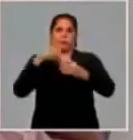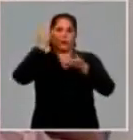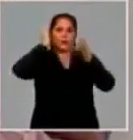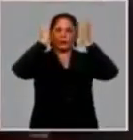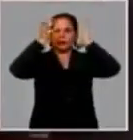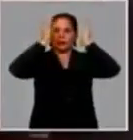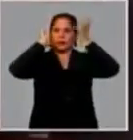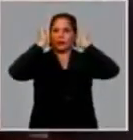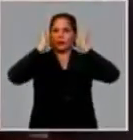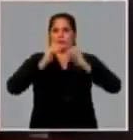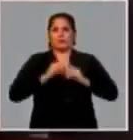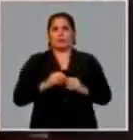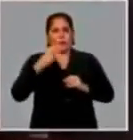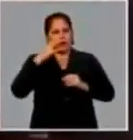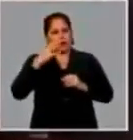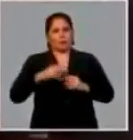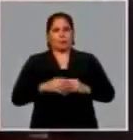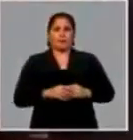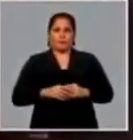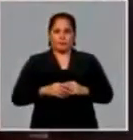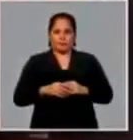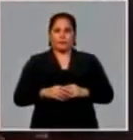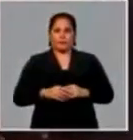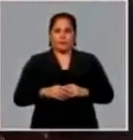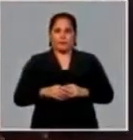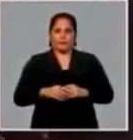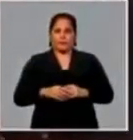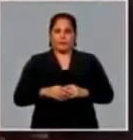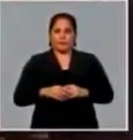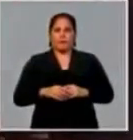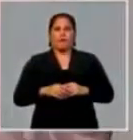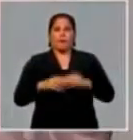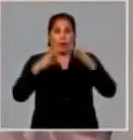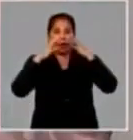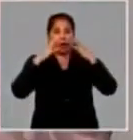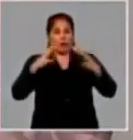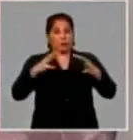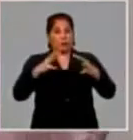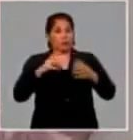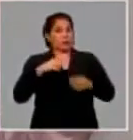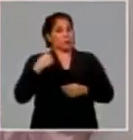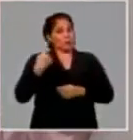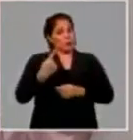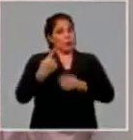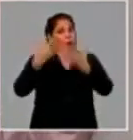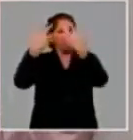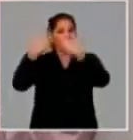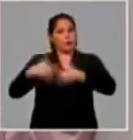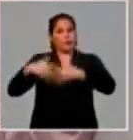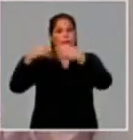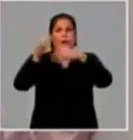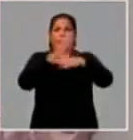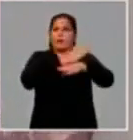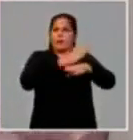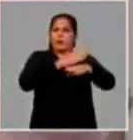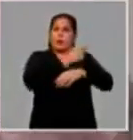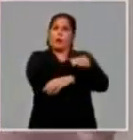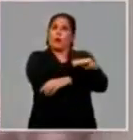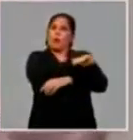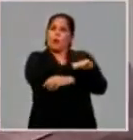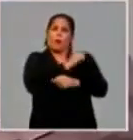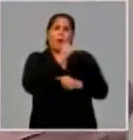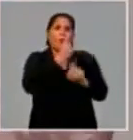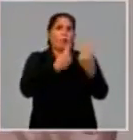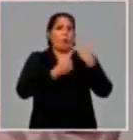un número que tiene una significación en lo que respecta a poder satisfacer las